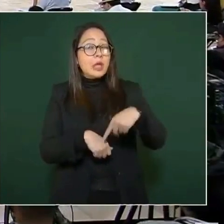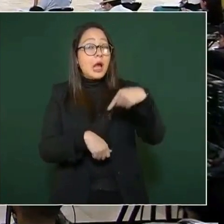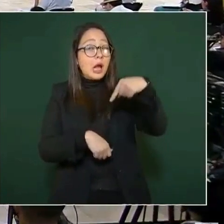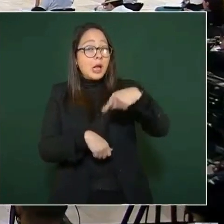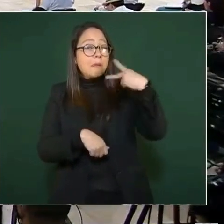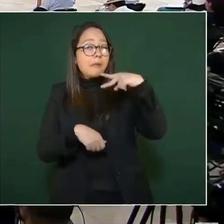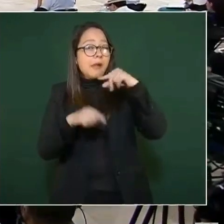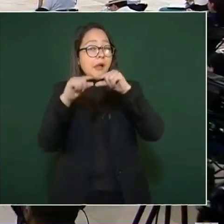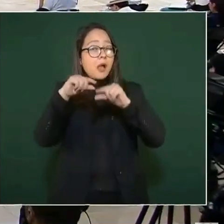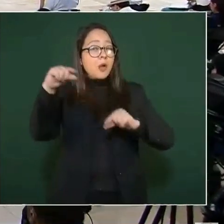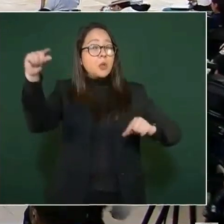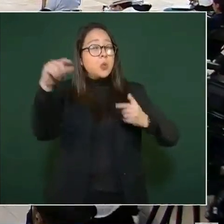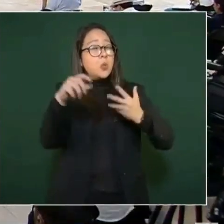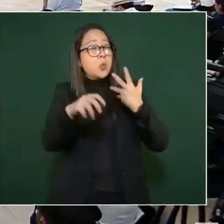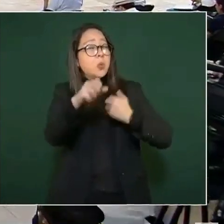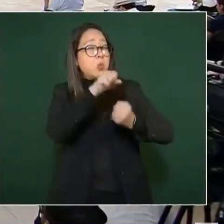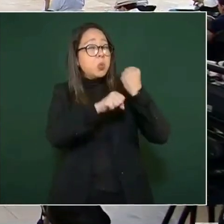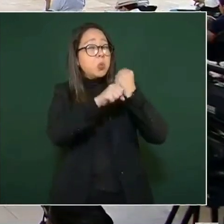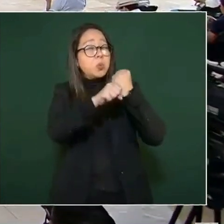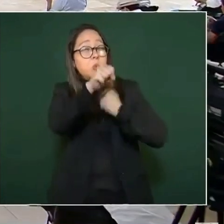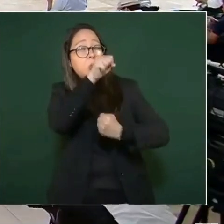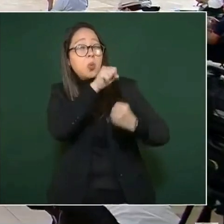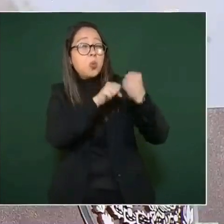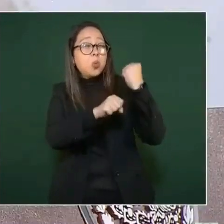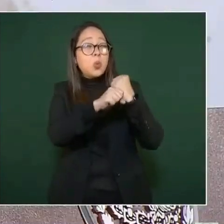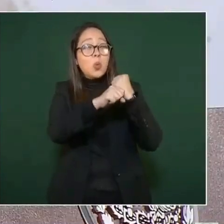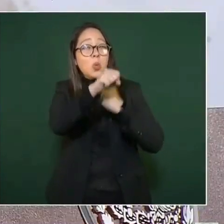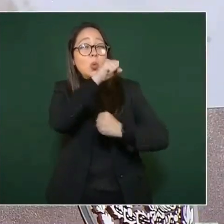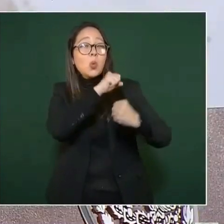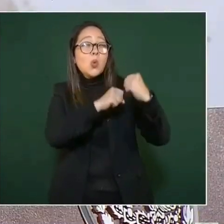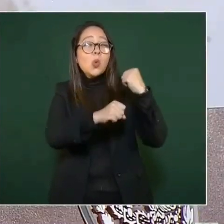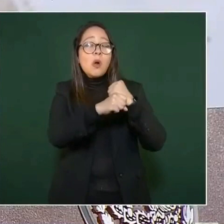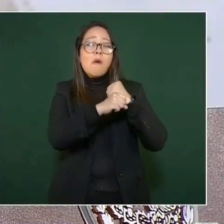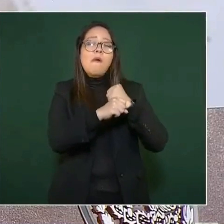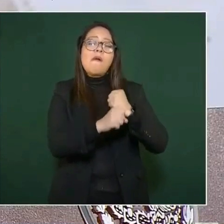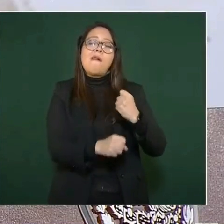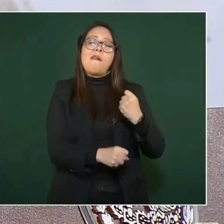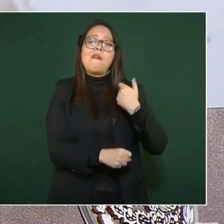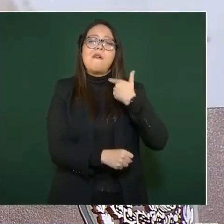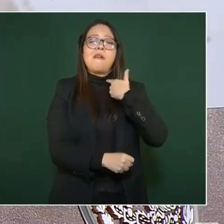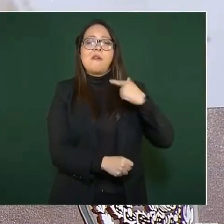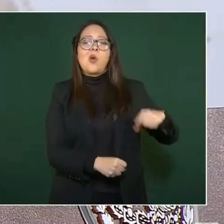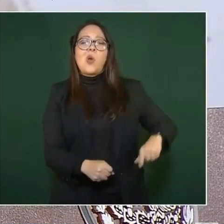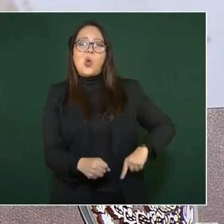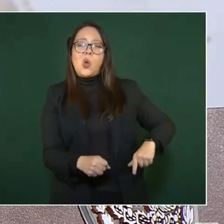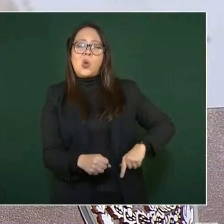que la deshonestidad de sus gobernantes.